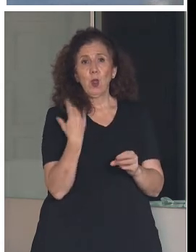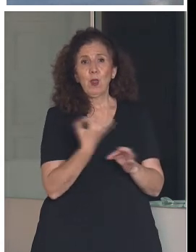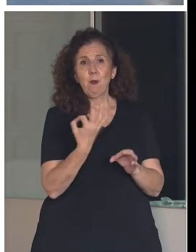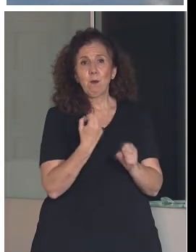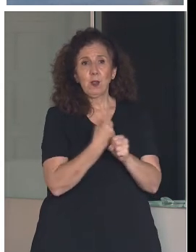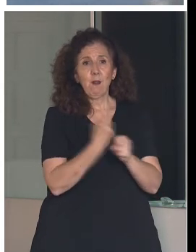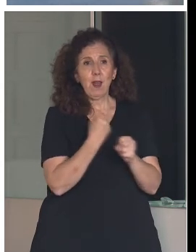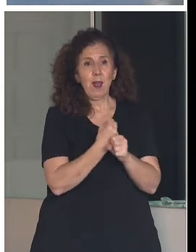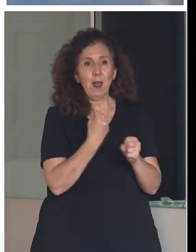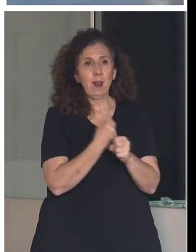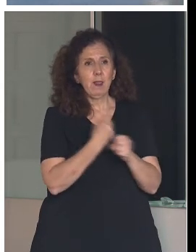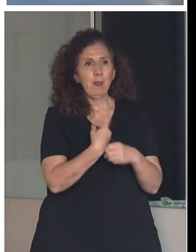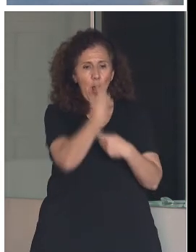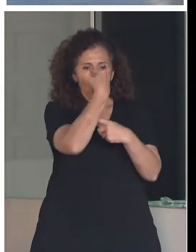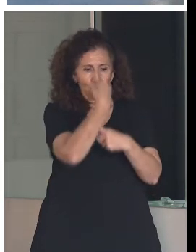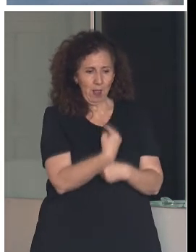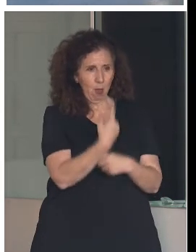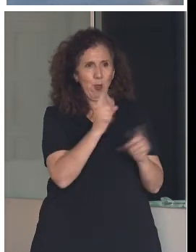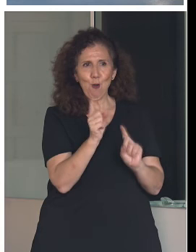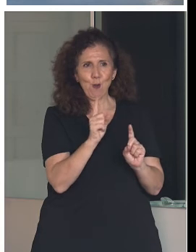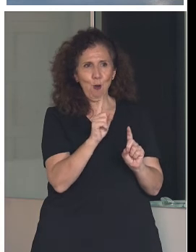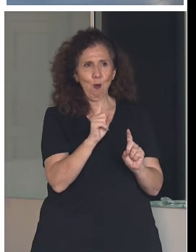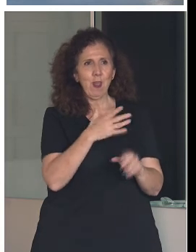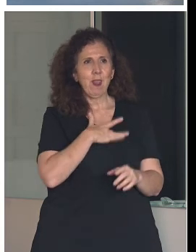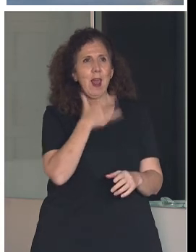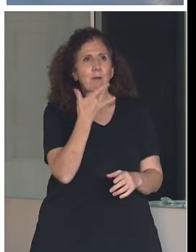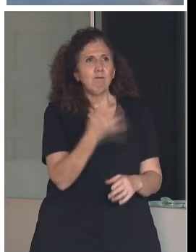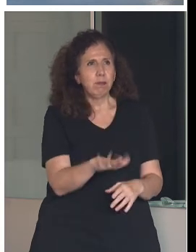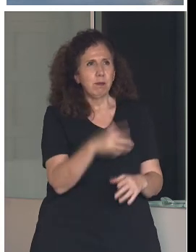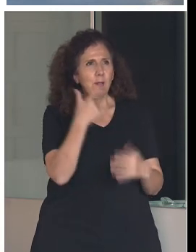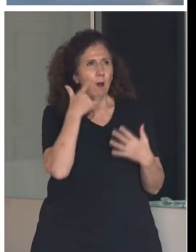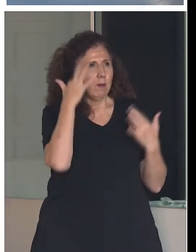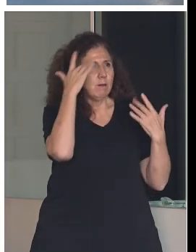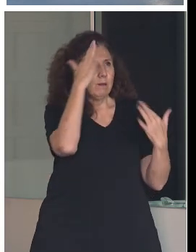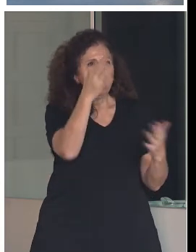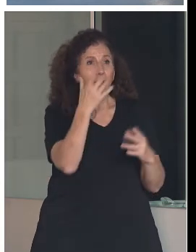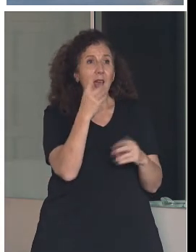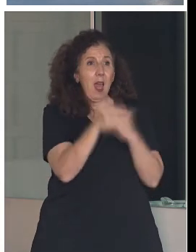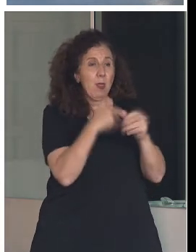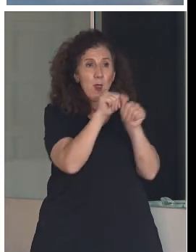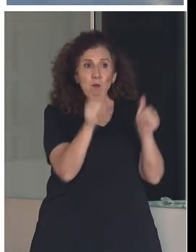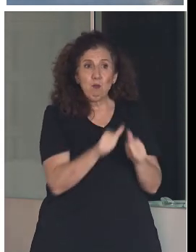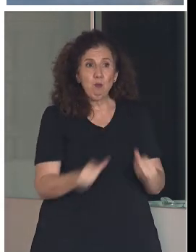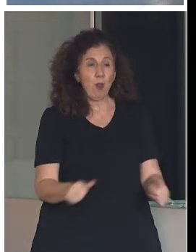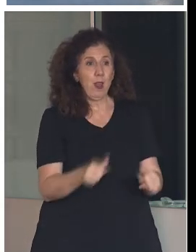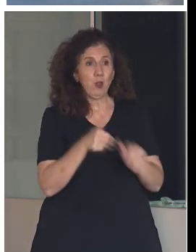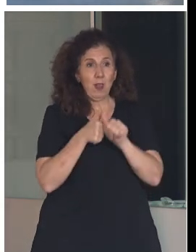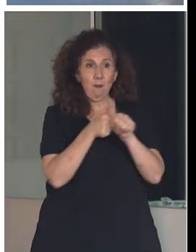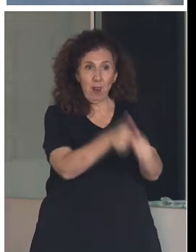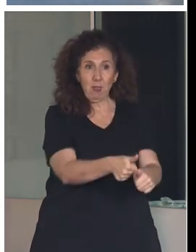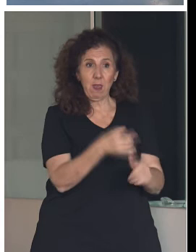intuición, no desde la obligación en el acceso universal, que tenemos que diseñar modelos de gestión que sean referentes de calidad y modelos de futuro,